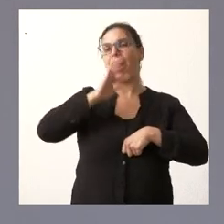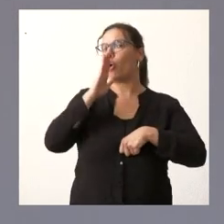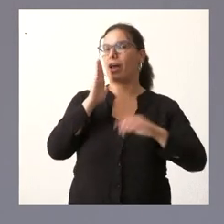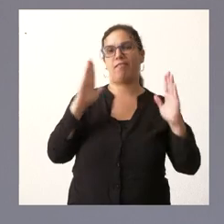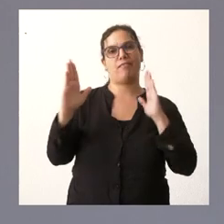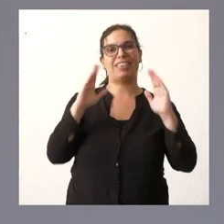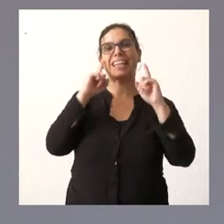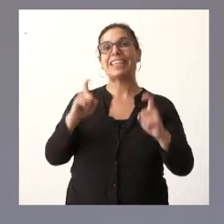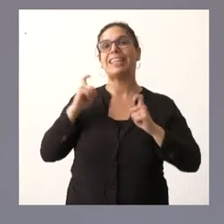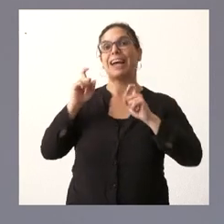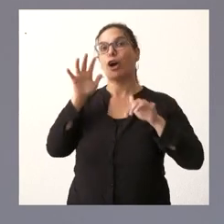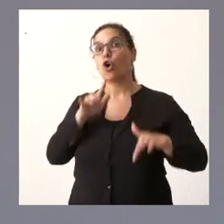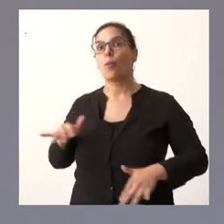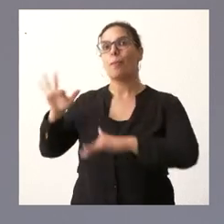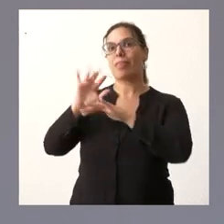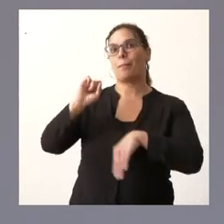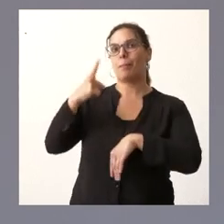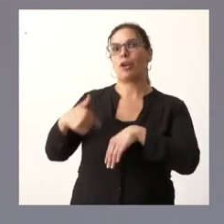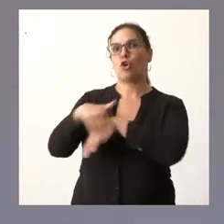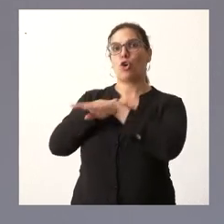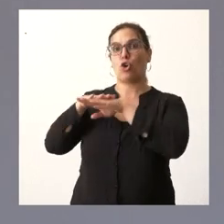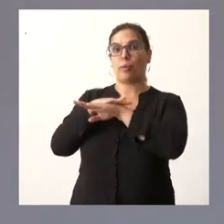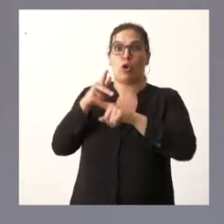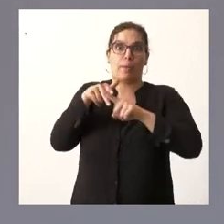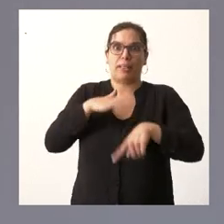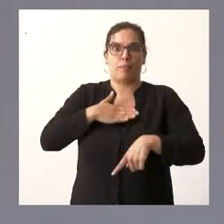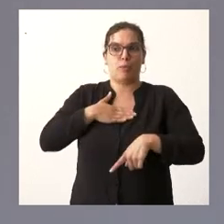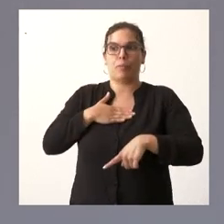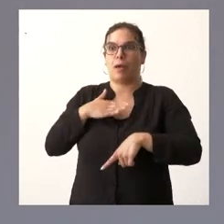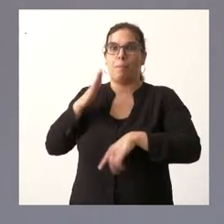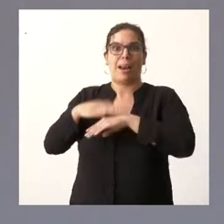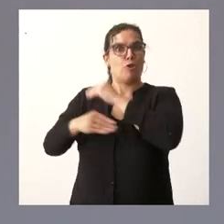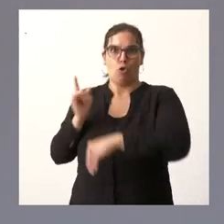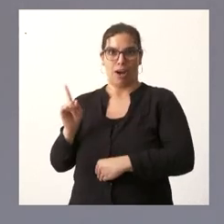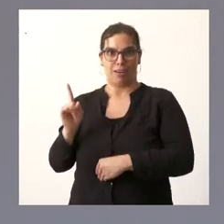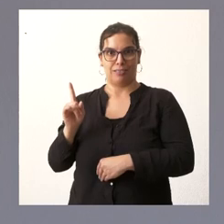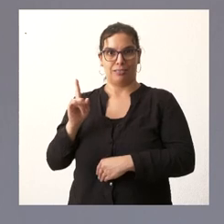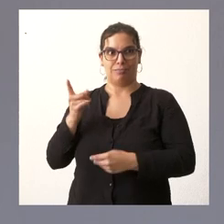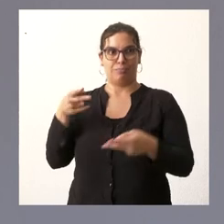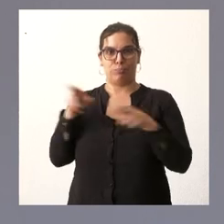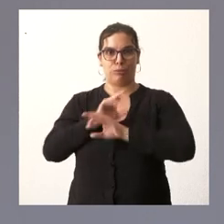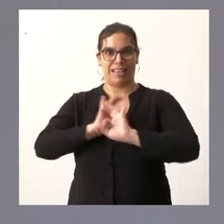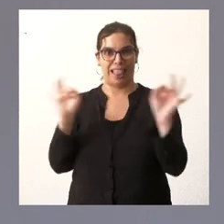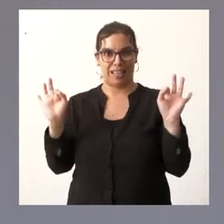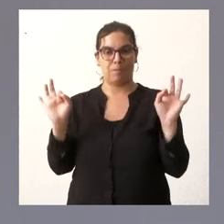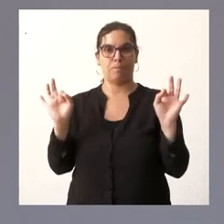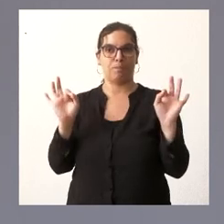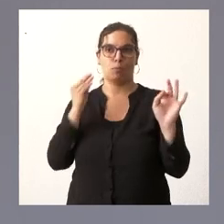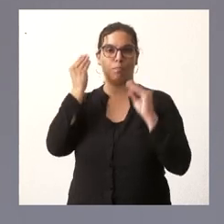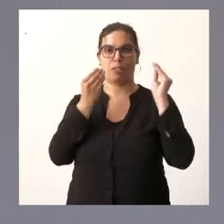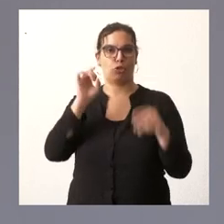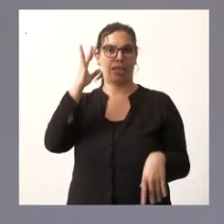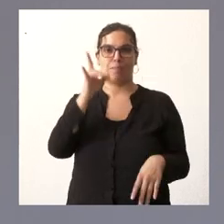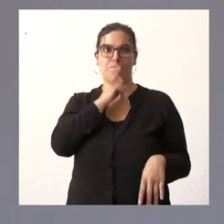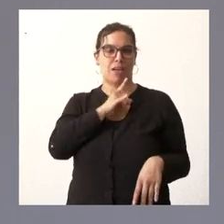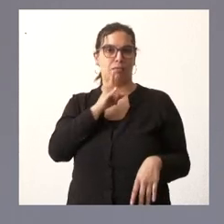intentar convencer al gobierno mediante los instrumentos que tengamos para que esta medida no se produzca yo creo que sería mala idea que con carácter